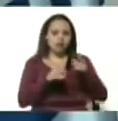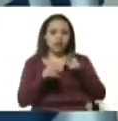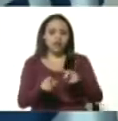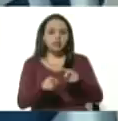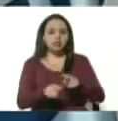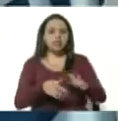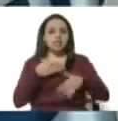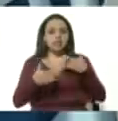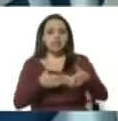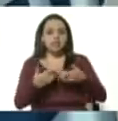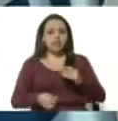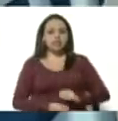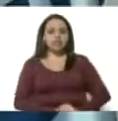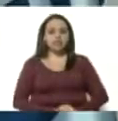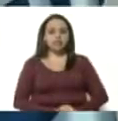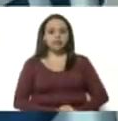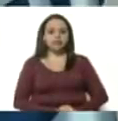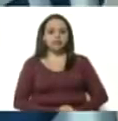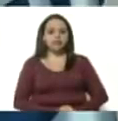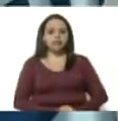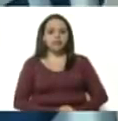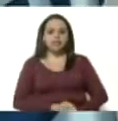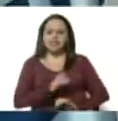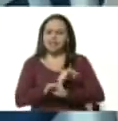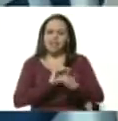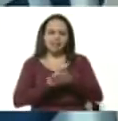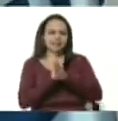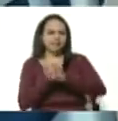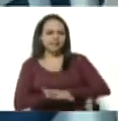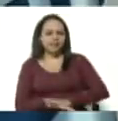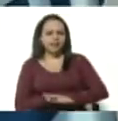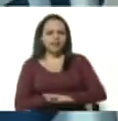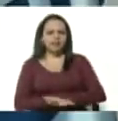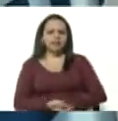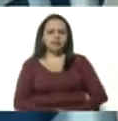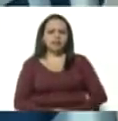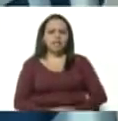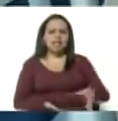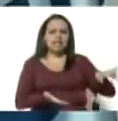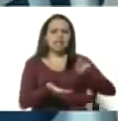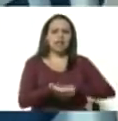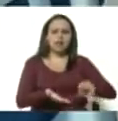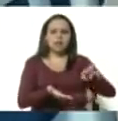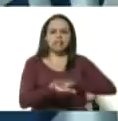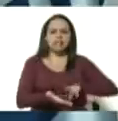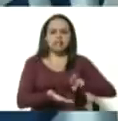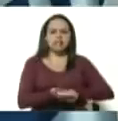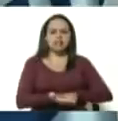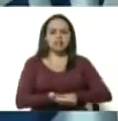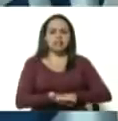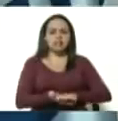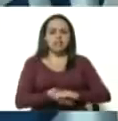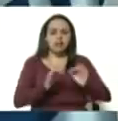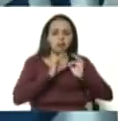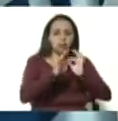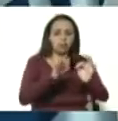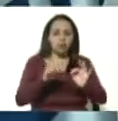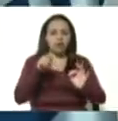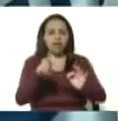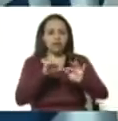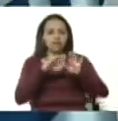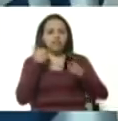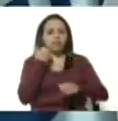acciones delictivas y que paren ya de replicar esta lamentable pandemia en nuestro país muchas gracias